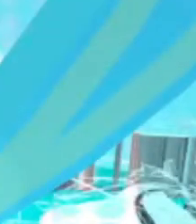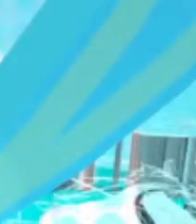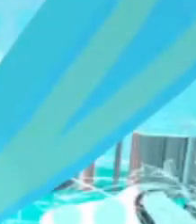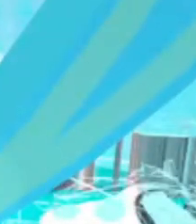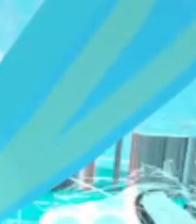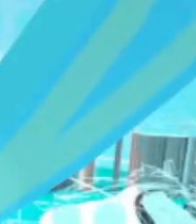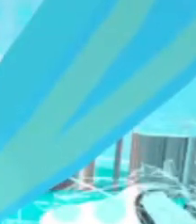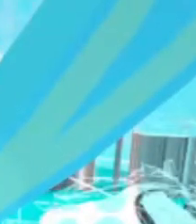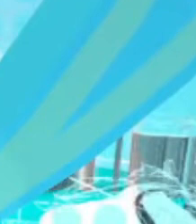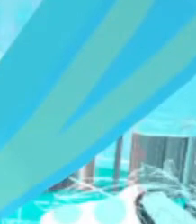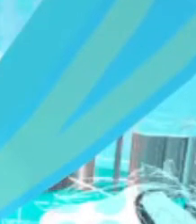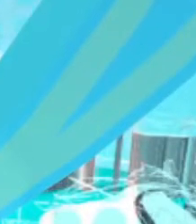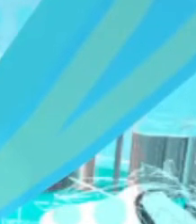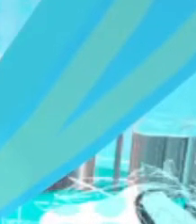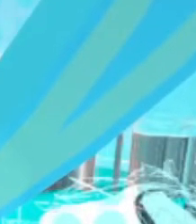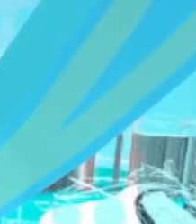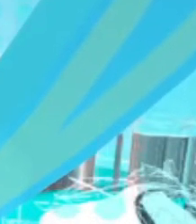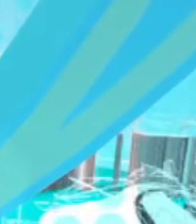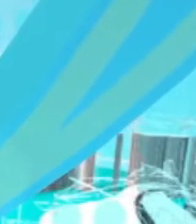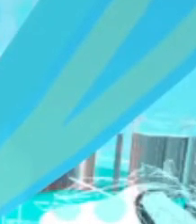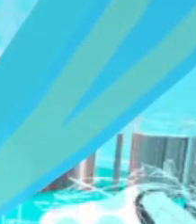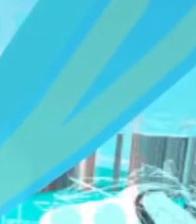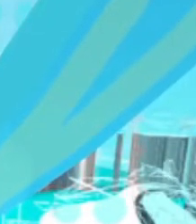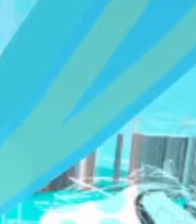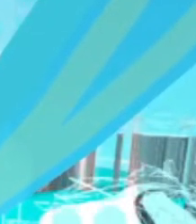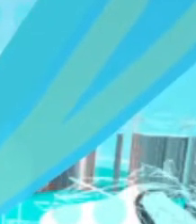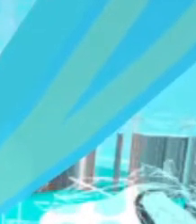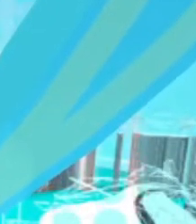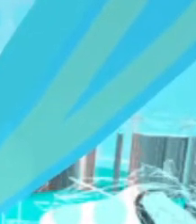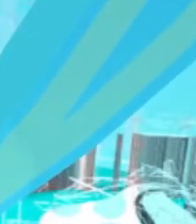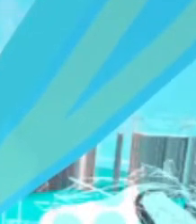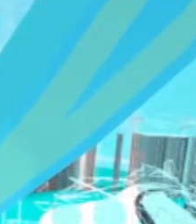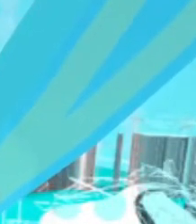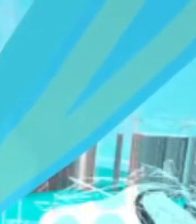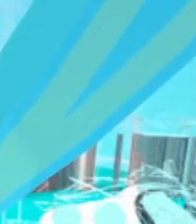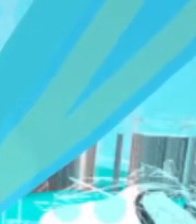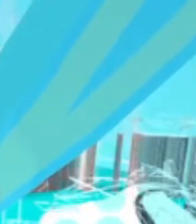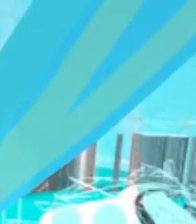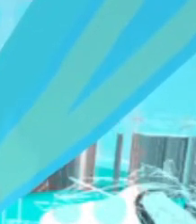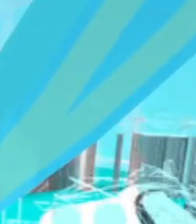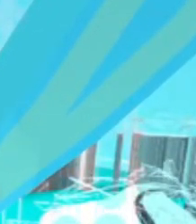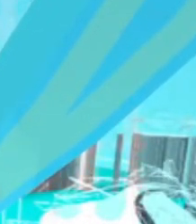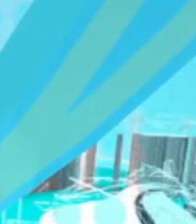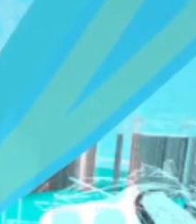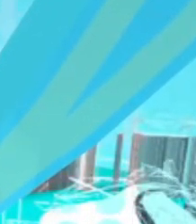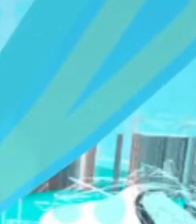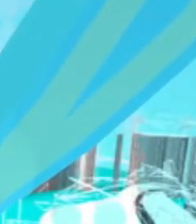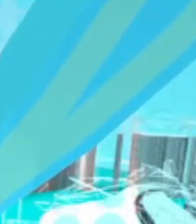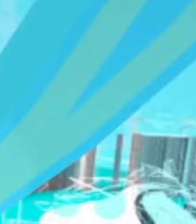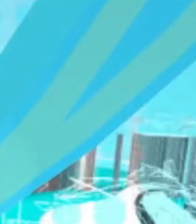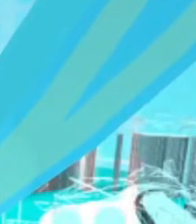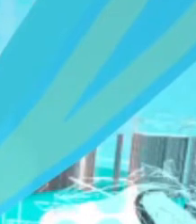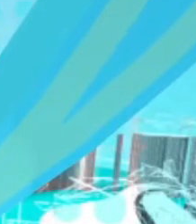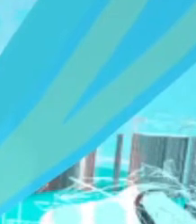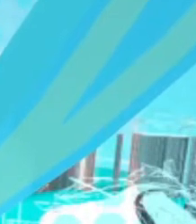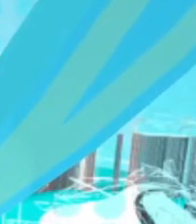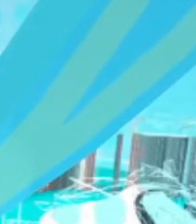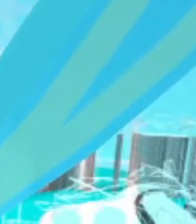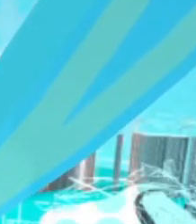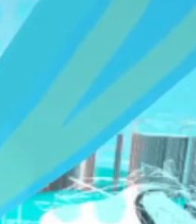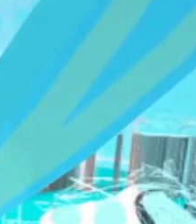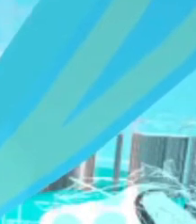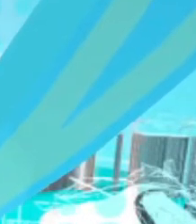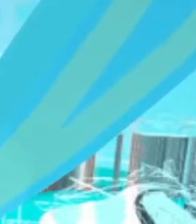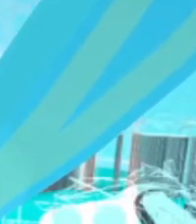Banco Central. Ya lo tenemos en pantalla. La compra está en 623 colones con 30 céntimos. Y la venta